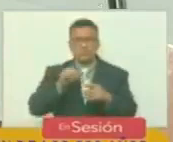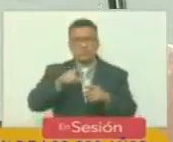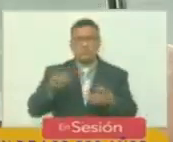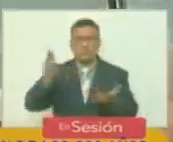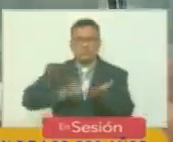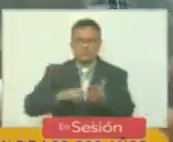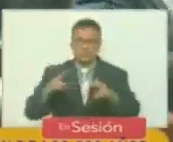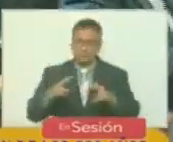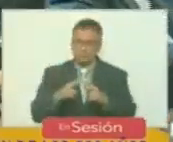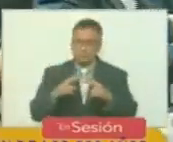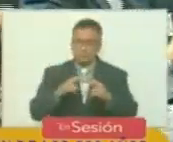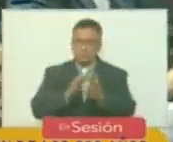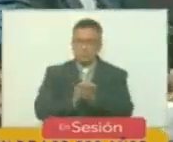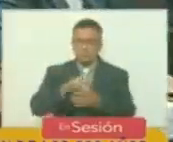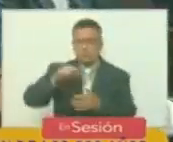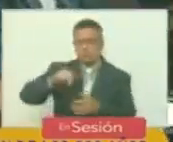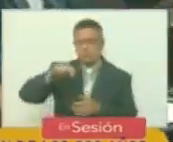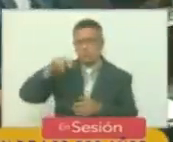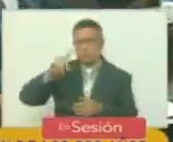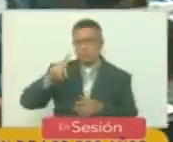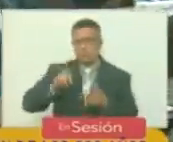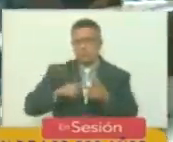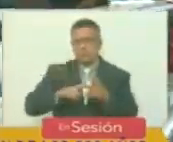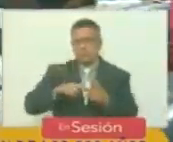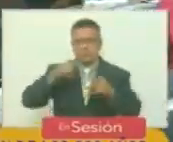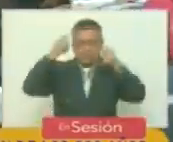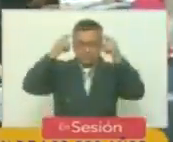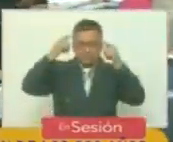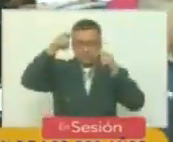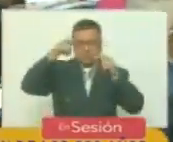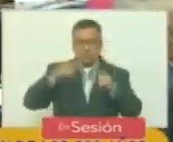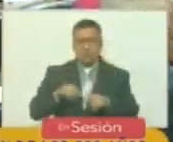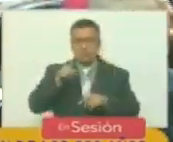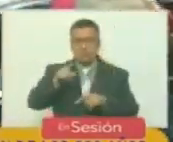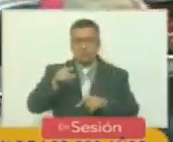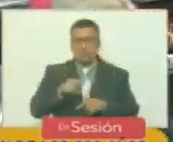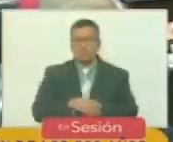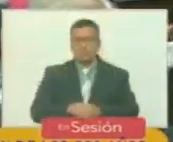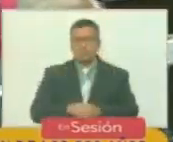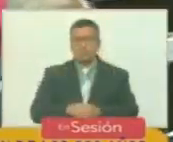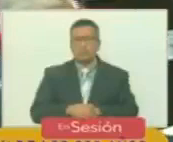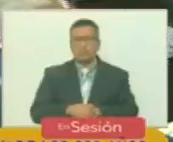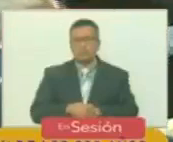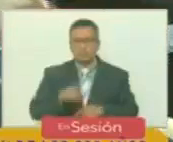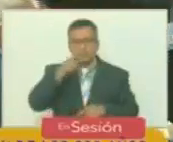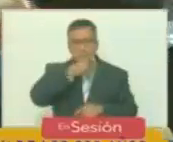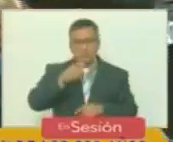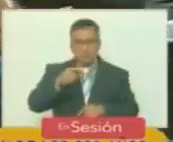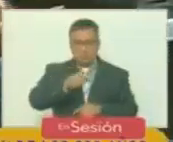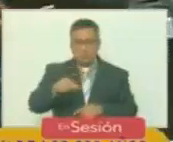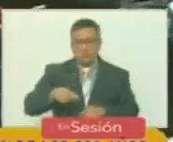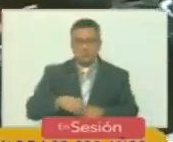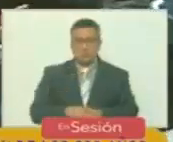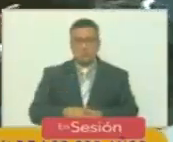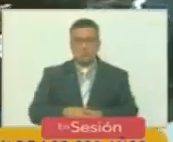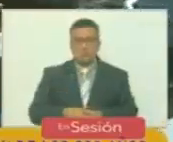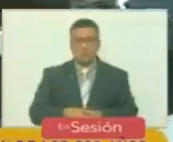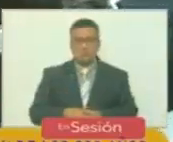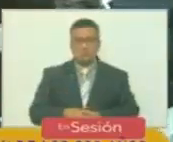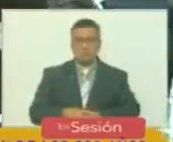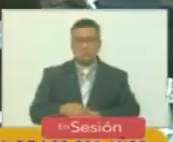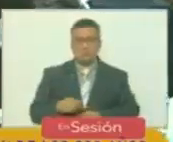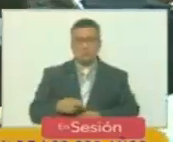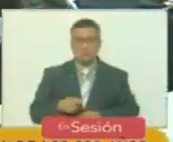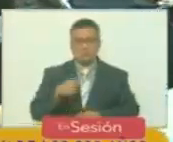nuevo se encontraron Néstor Kirchner y Hugo Chávez en ellos pueblos y para